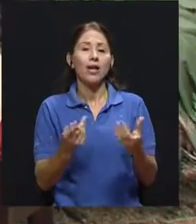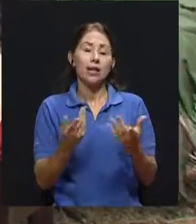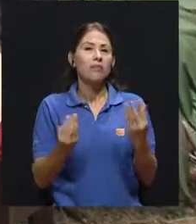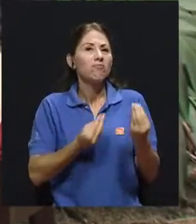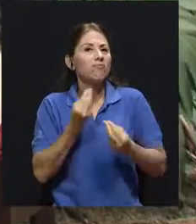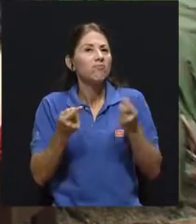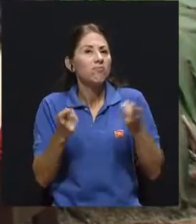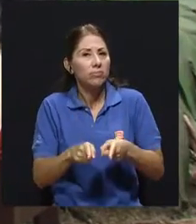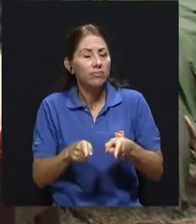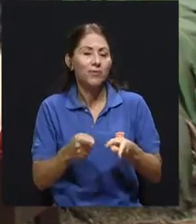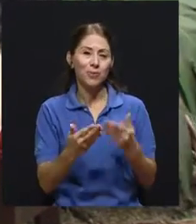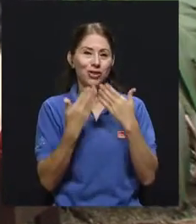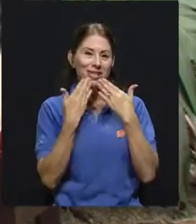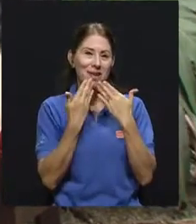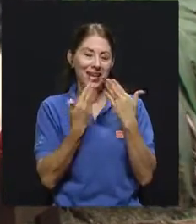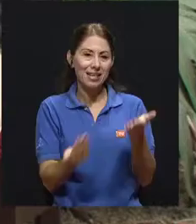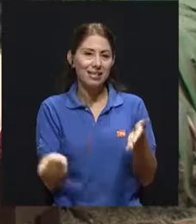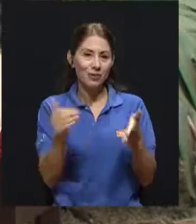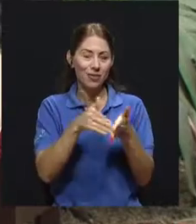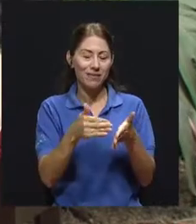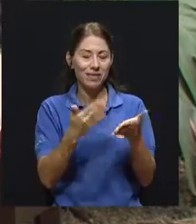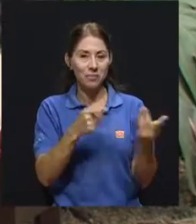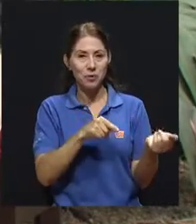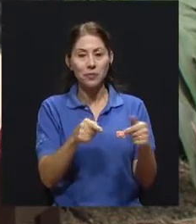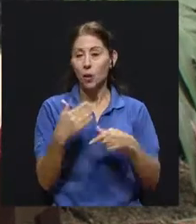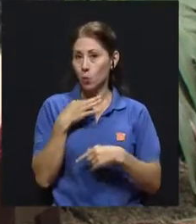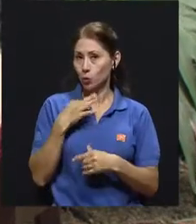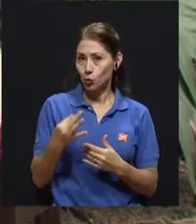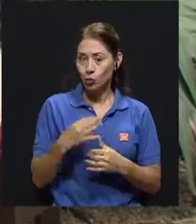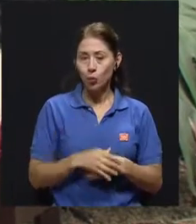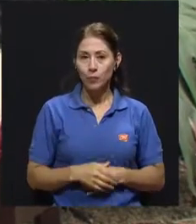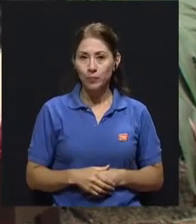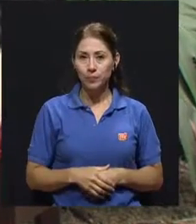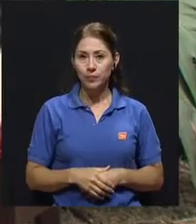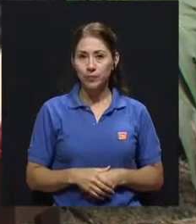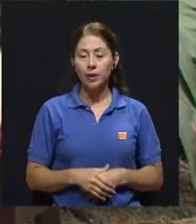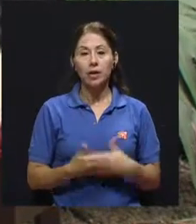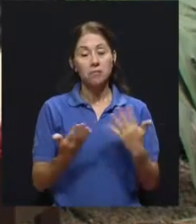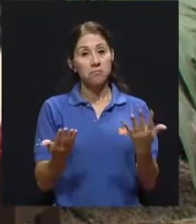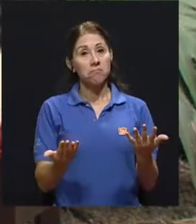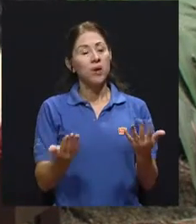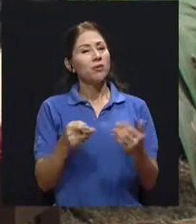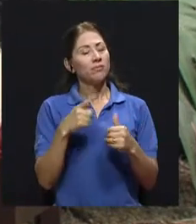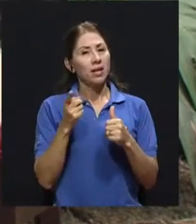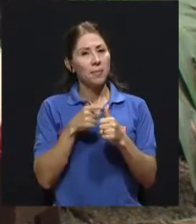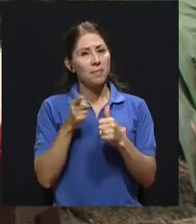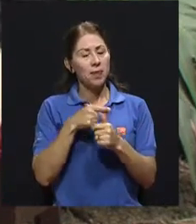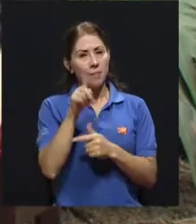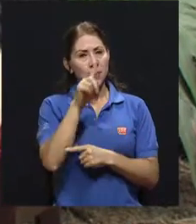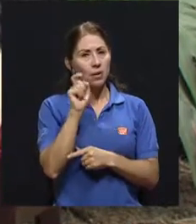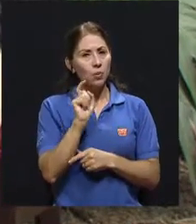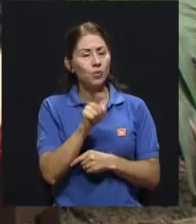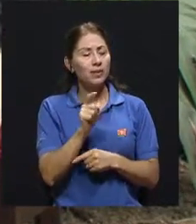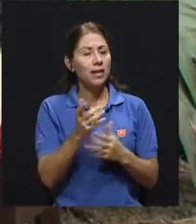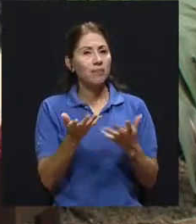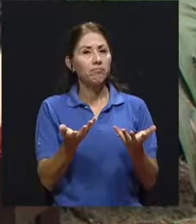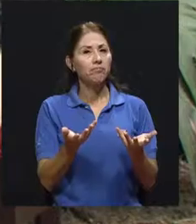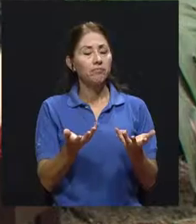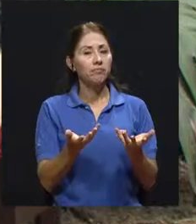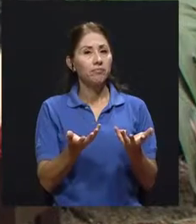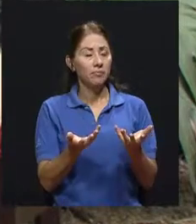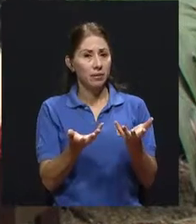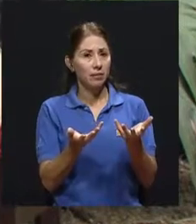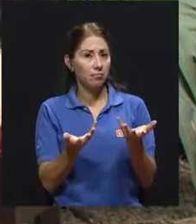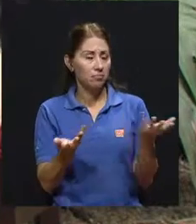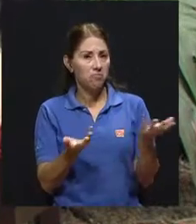nuevamente por acompañarnos. Un gusto. Y tal vez esa sería como la primera pregunta que quisiera hacerle.